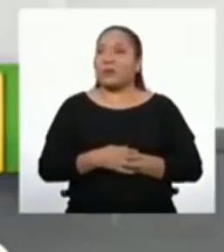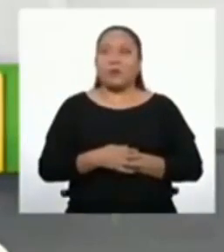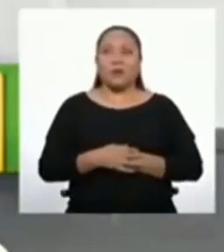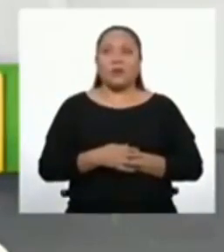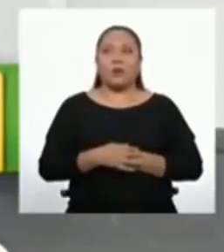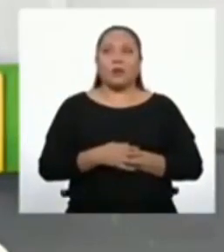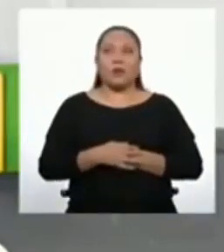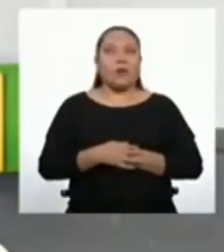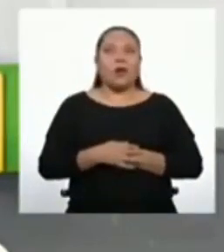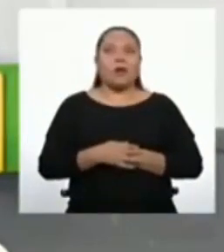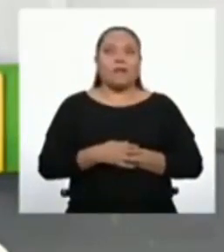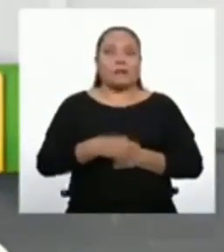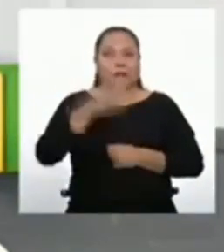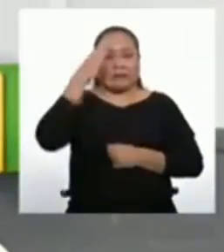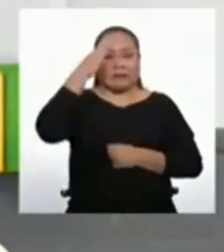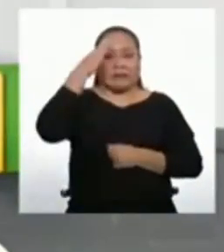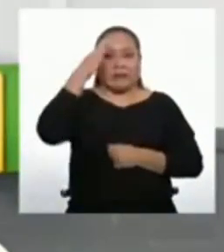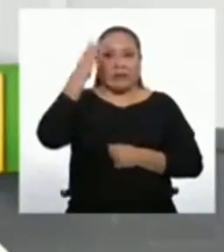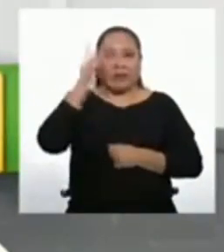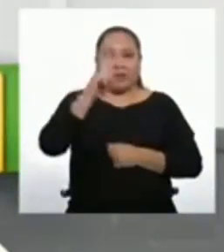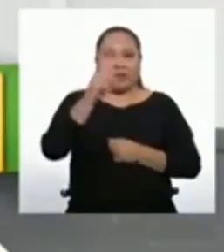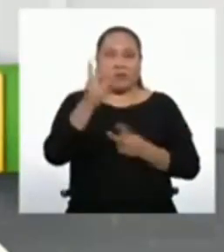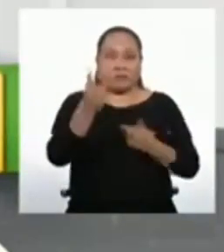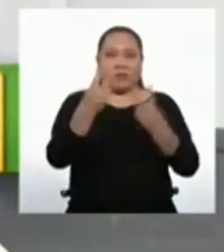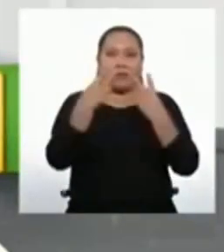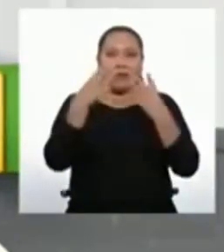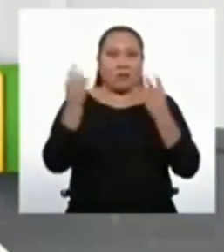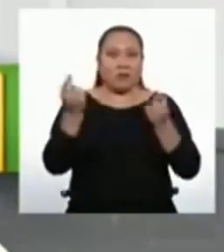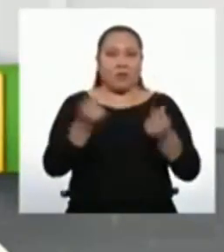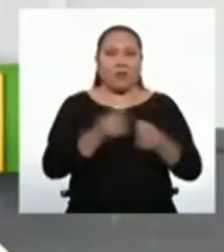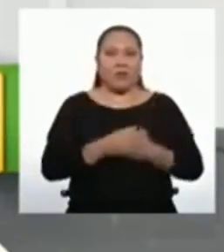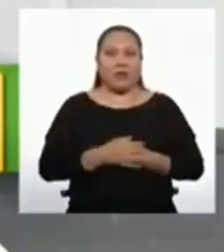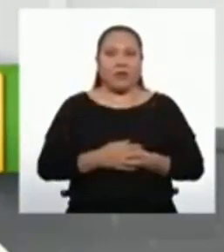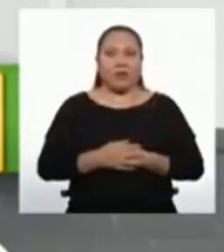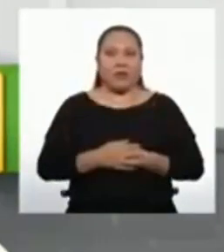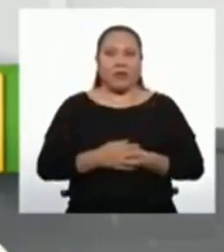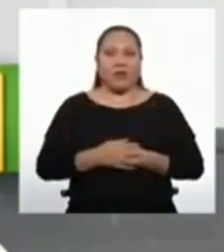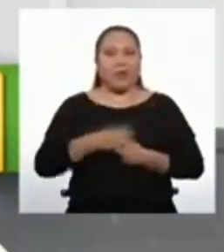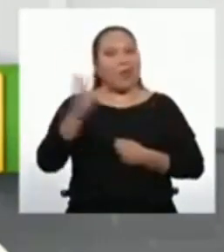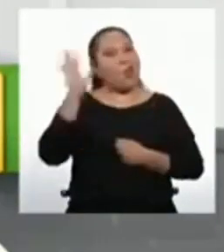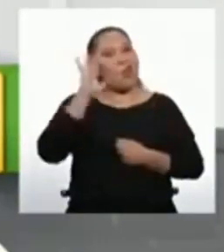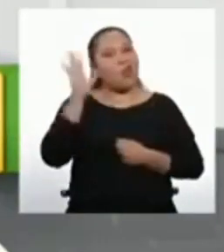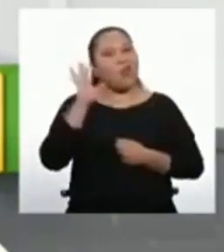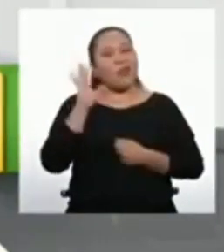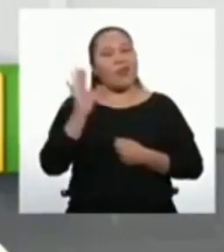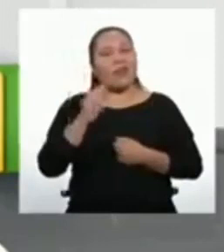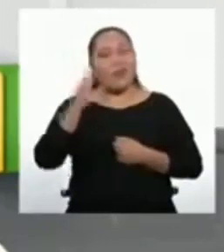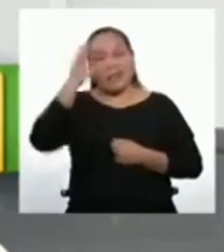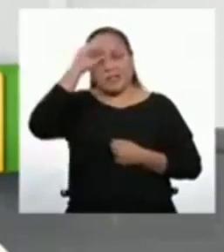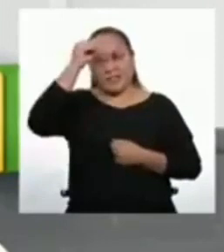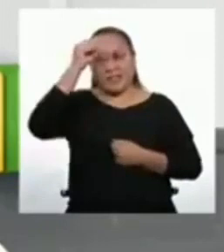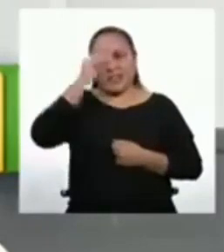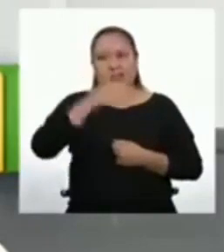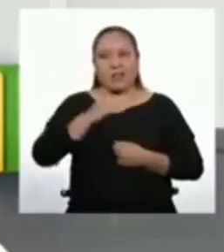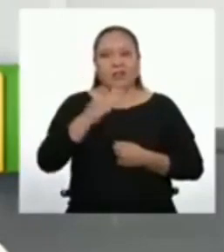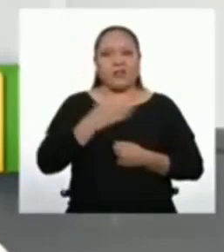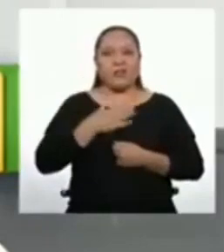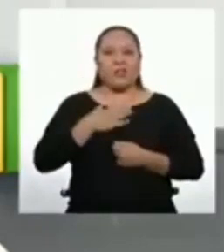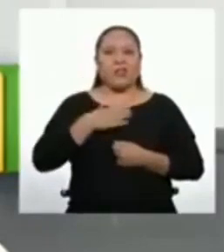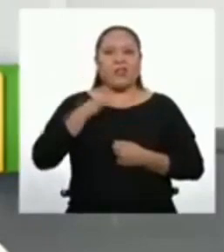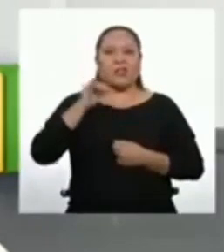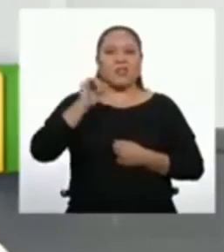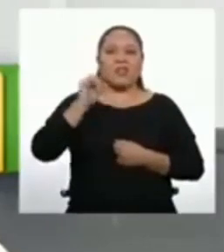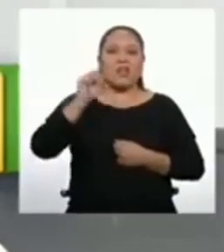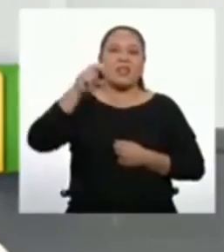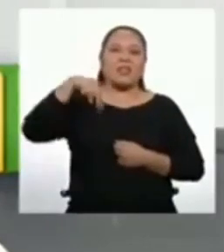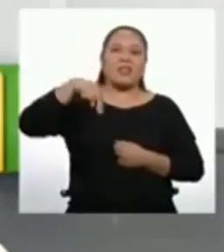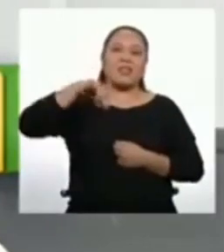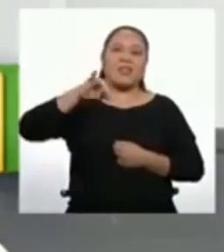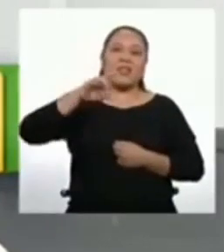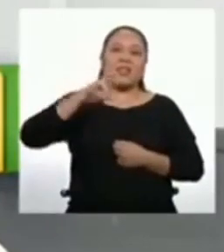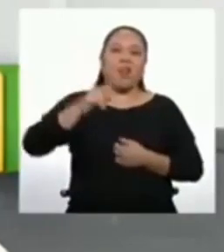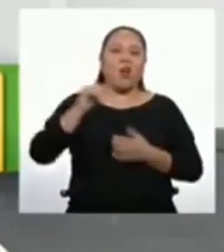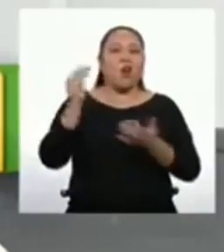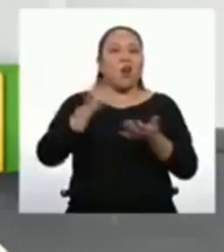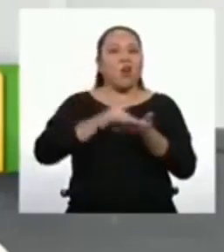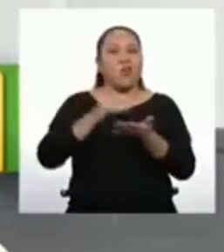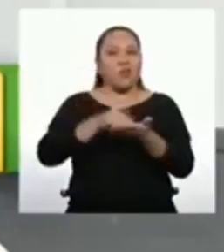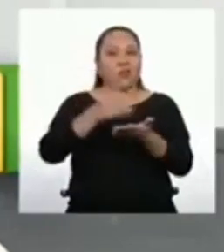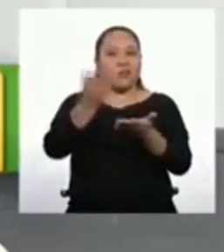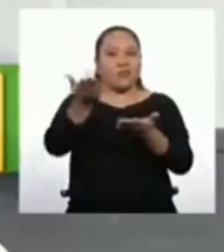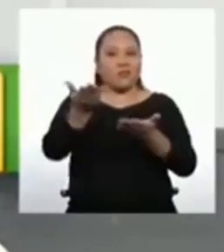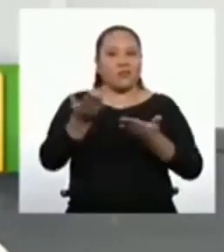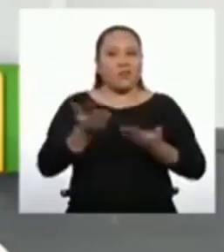No pensé que llegarían tan rápido. Hola chicos y chicas, yo soy Yanira Dávila y vuelvo a darles la